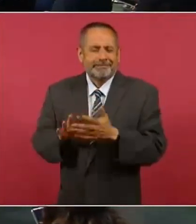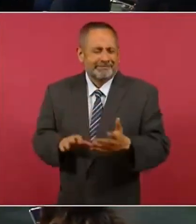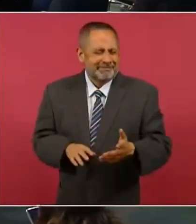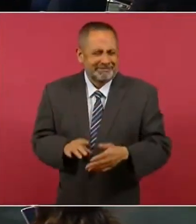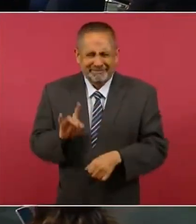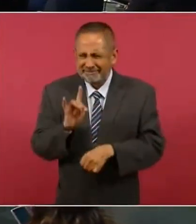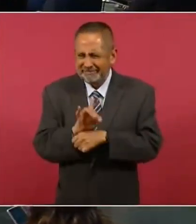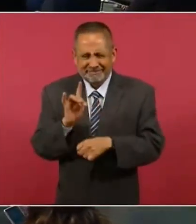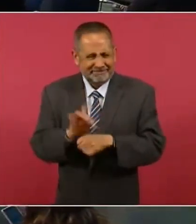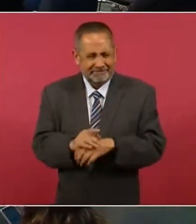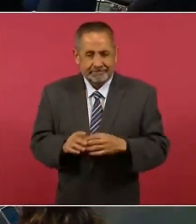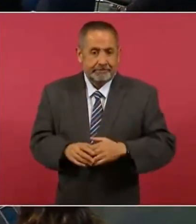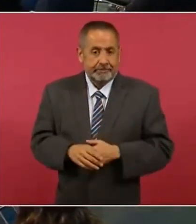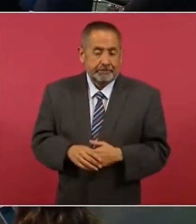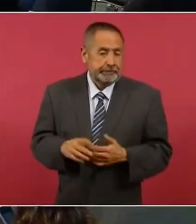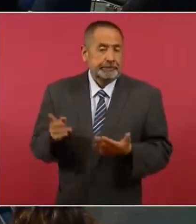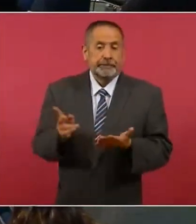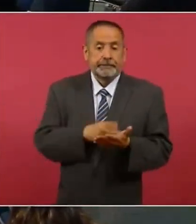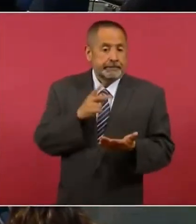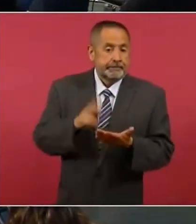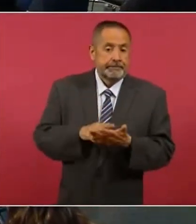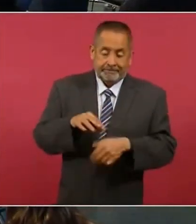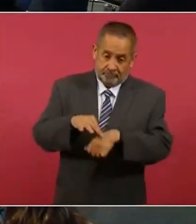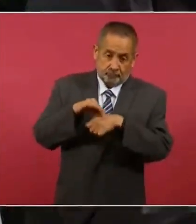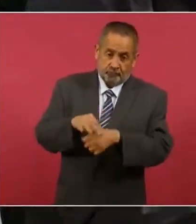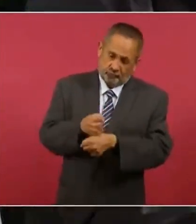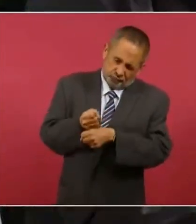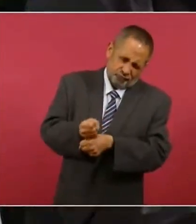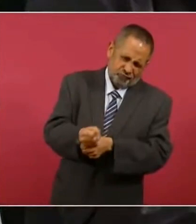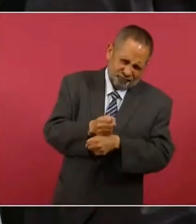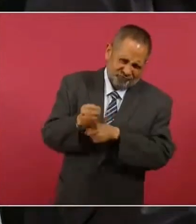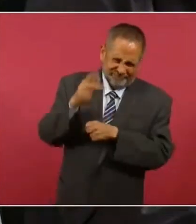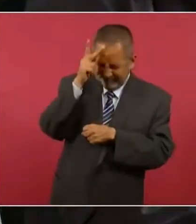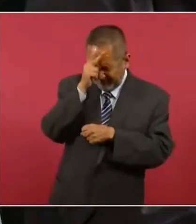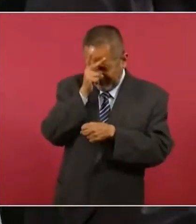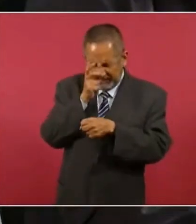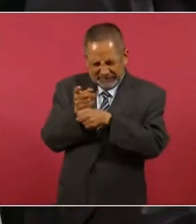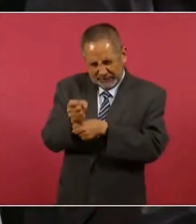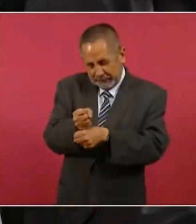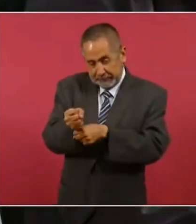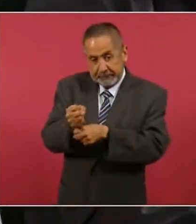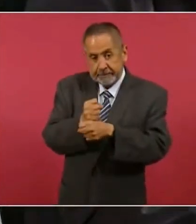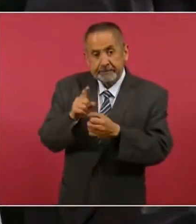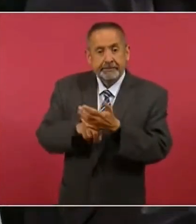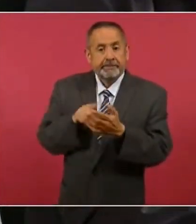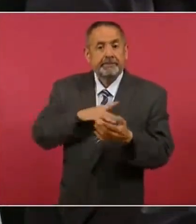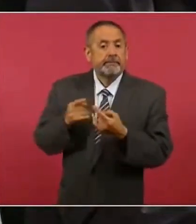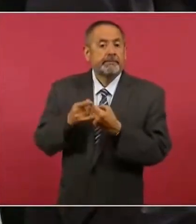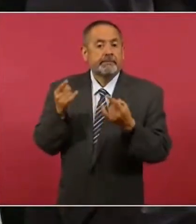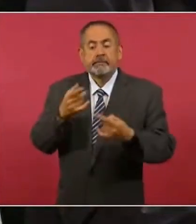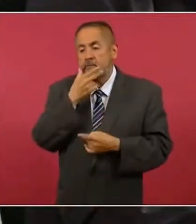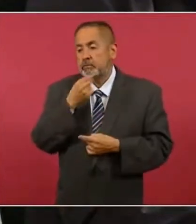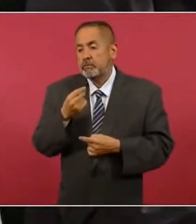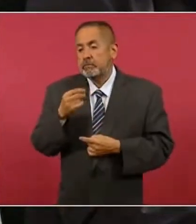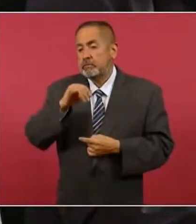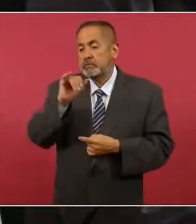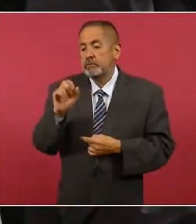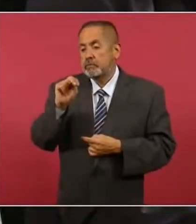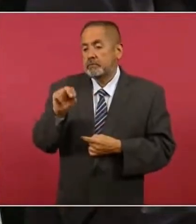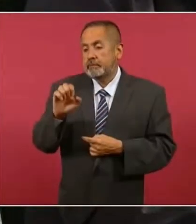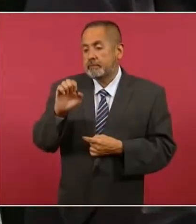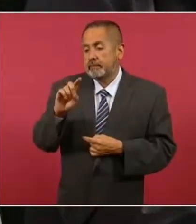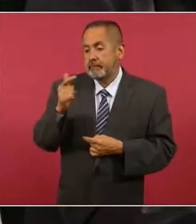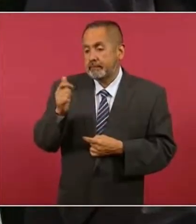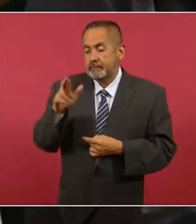los detenidos se les torturó de manera física y psicológica, de hecho está la historia de Juan Edgar Quintero